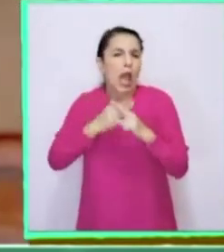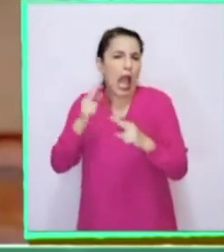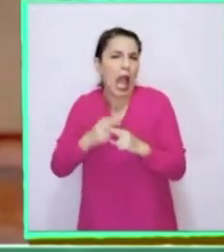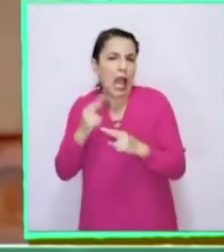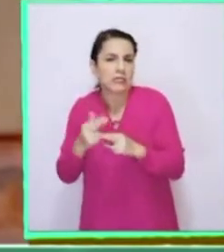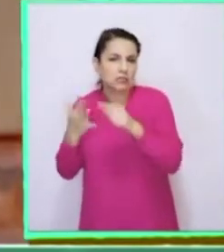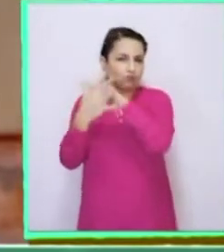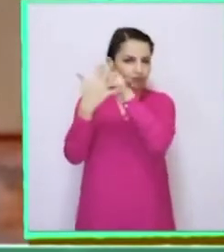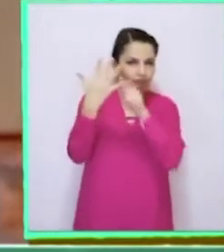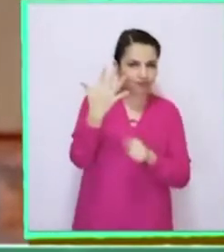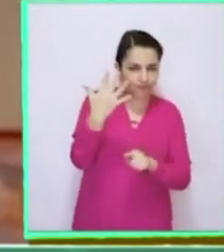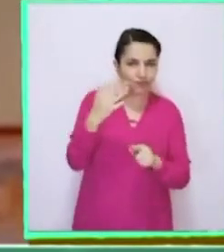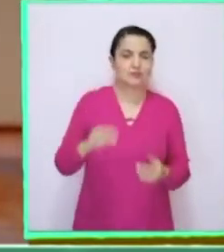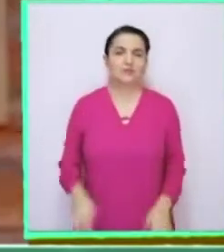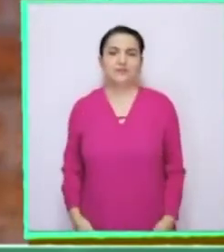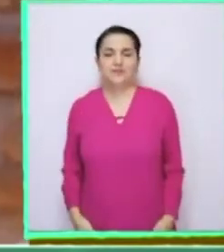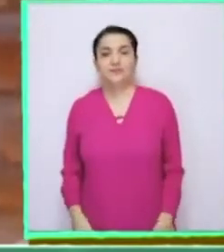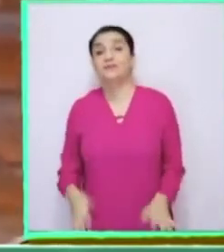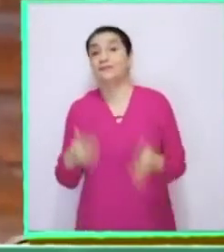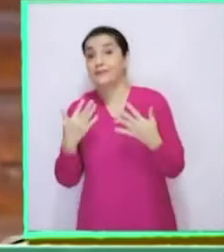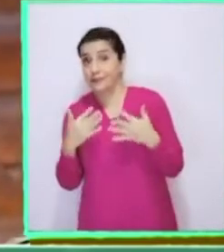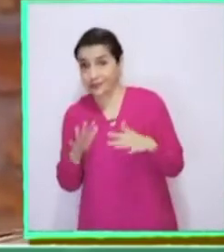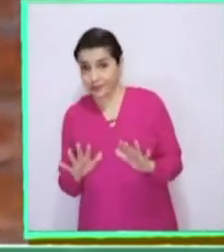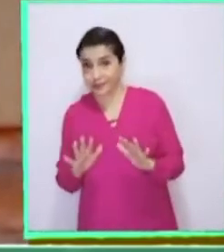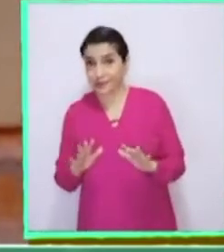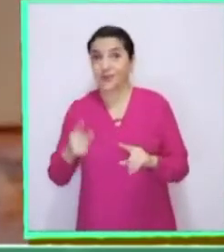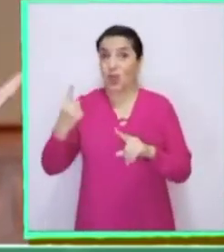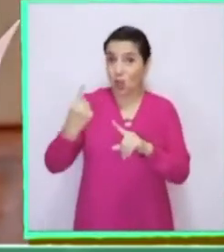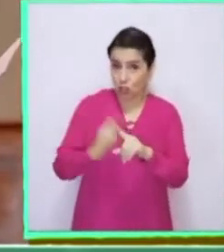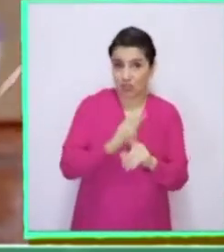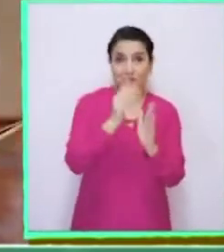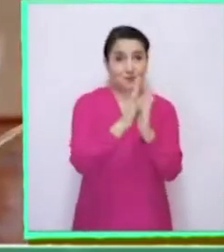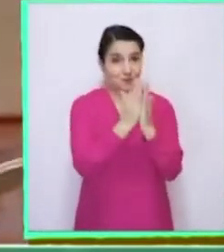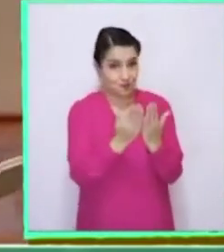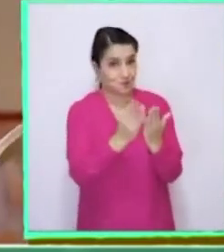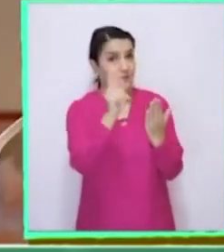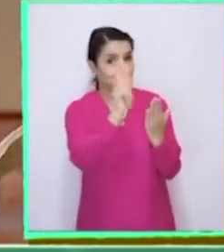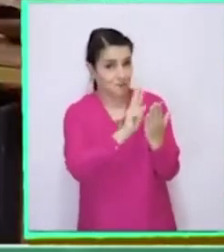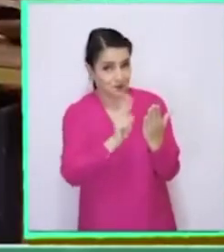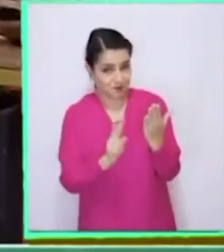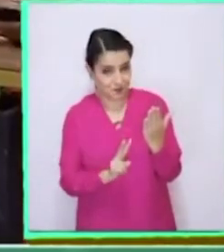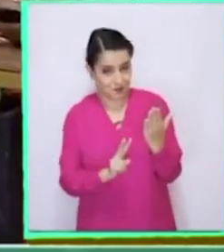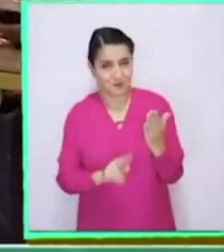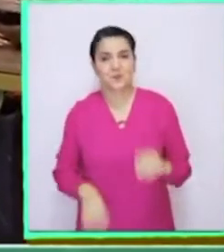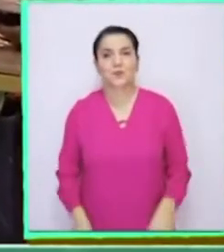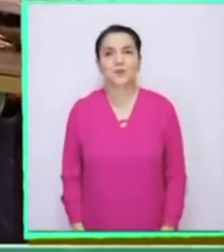cada una de esas partes. A ver, vamos nuevamente a nuestra enciclopedia.